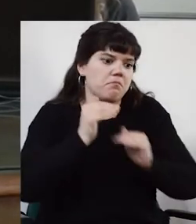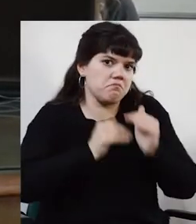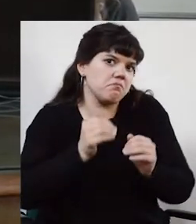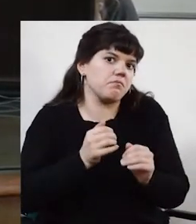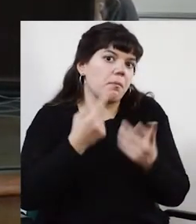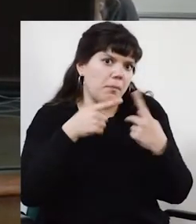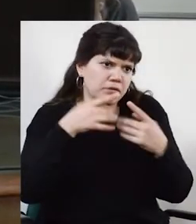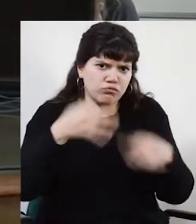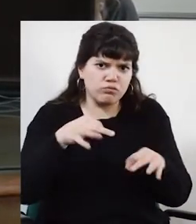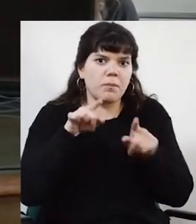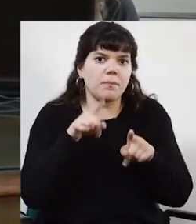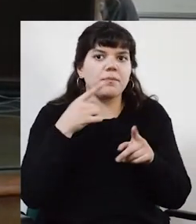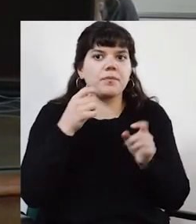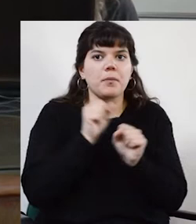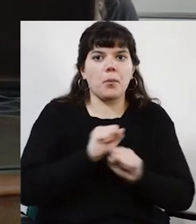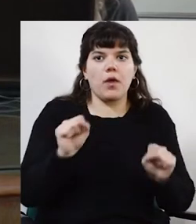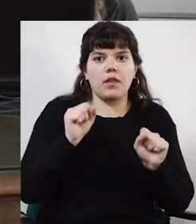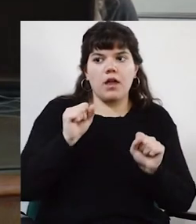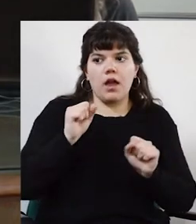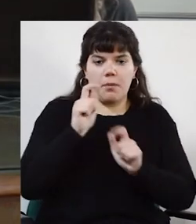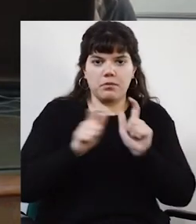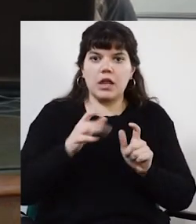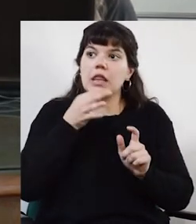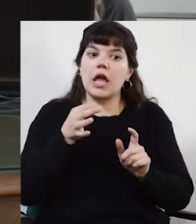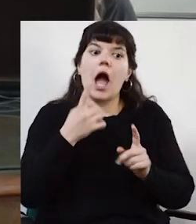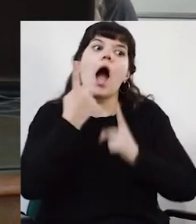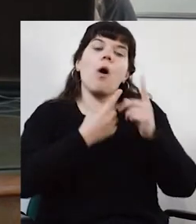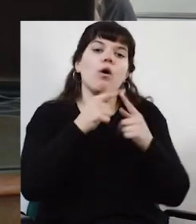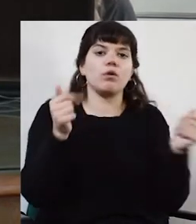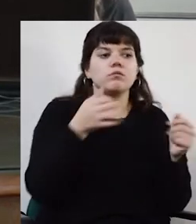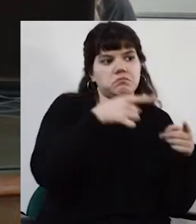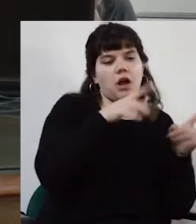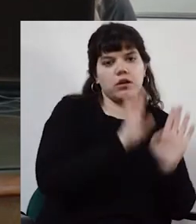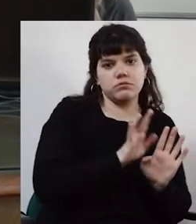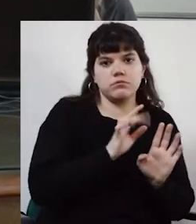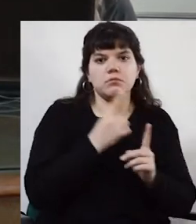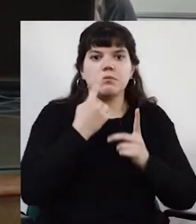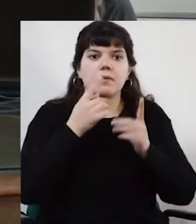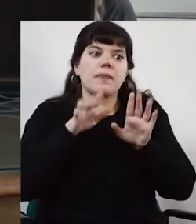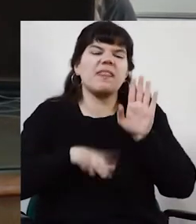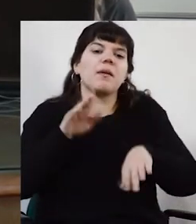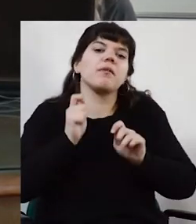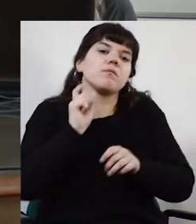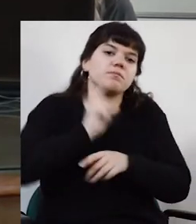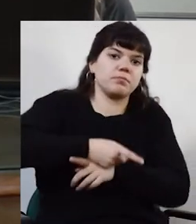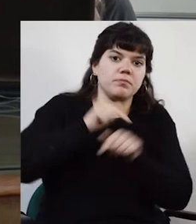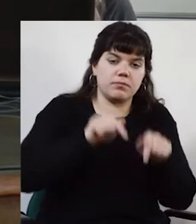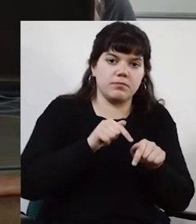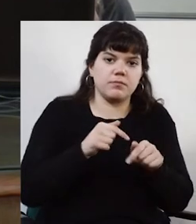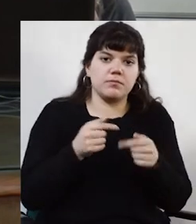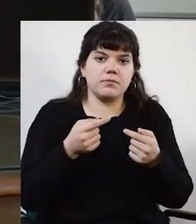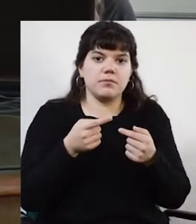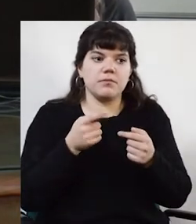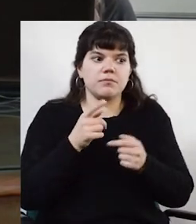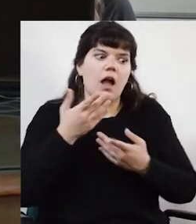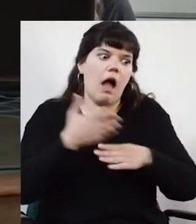sea, eso siempre es válido, que alguien diga, bueno, una red es tal cosa, está de acuerdo a quien la definió con determinada finalidad que